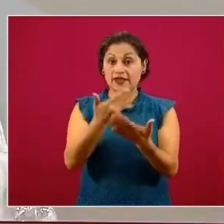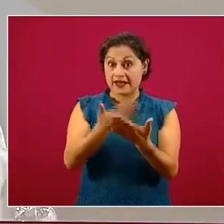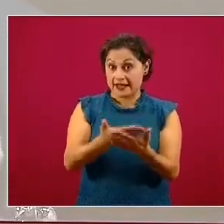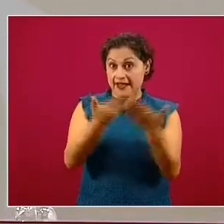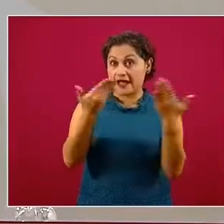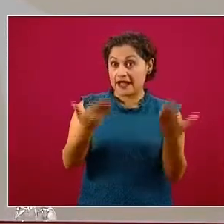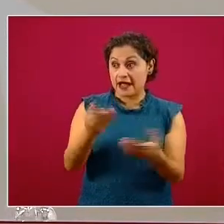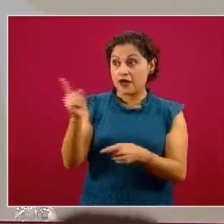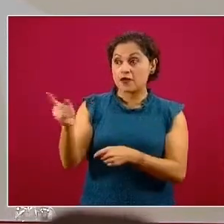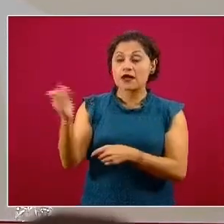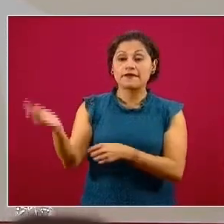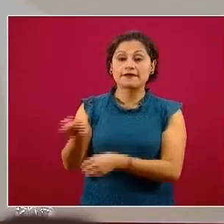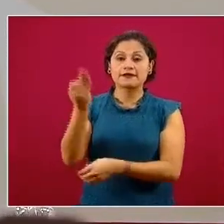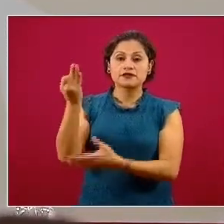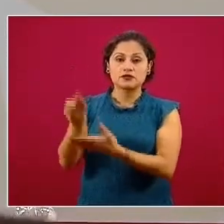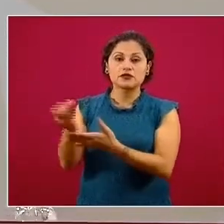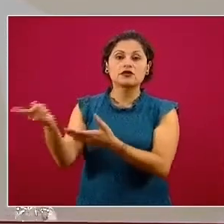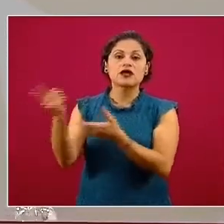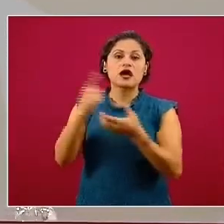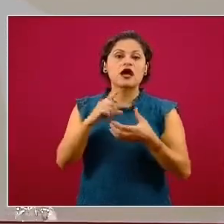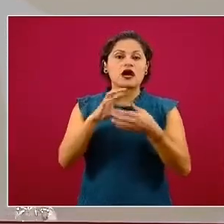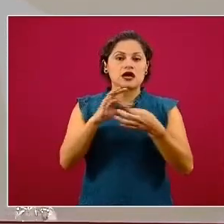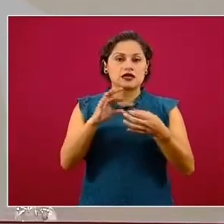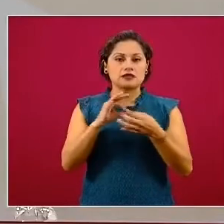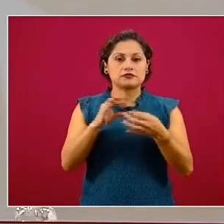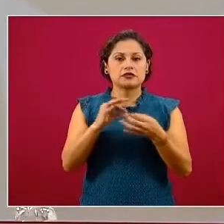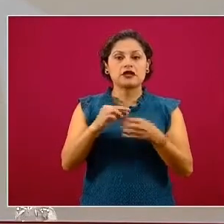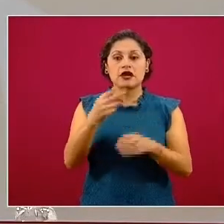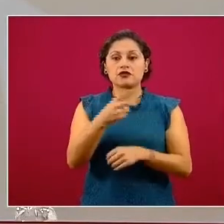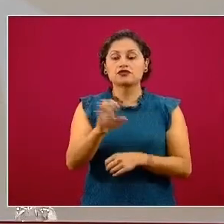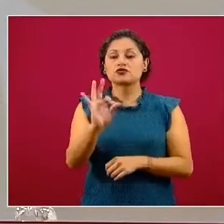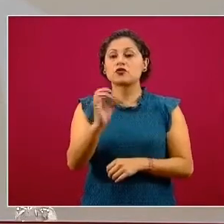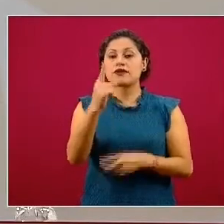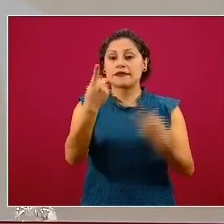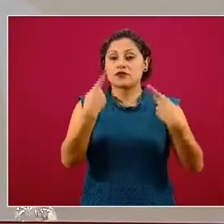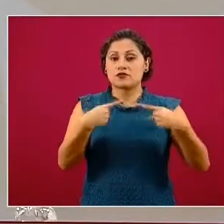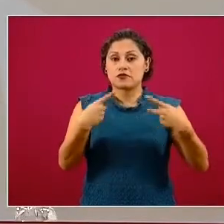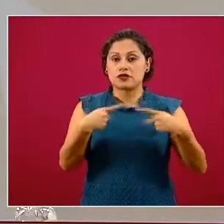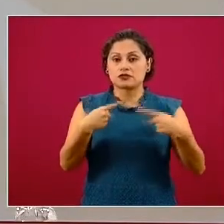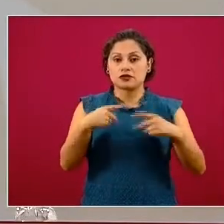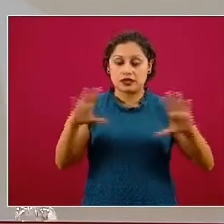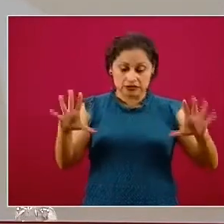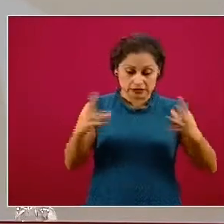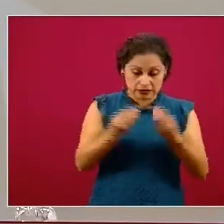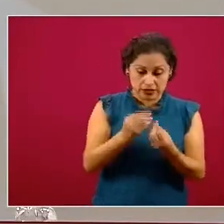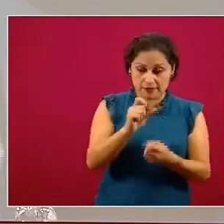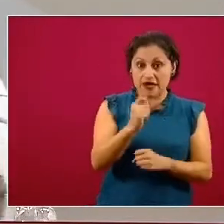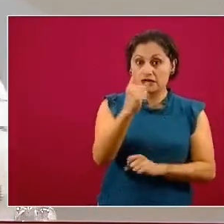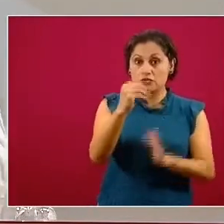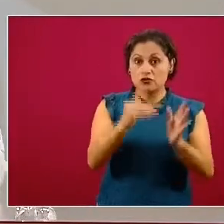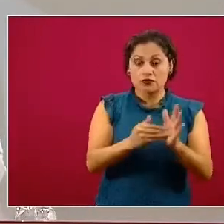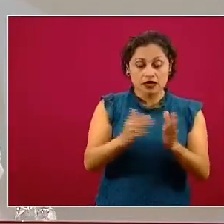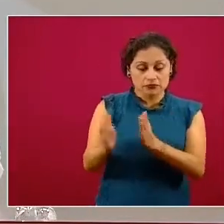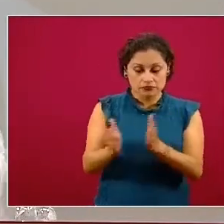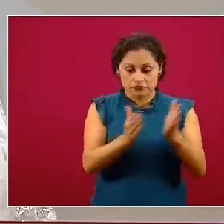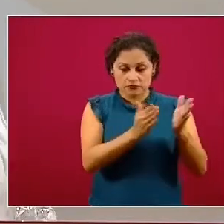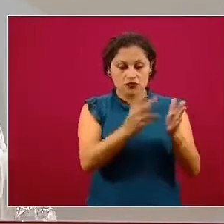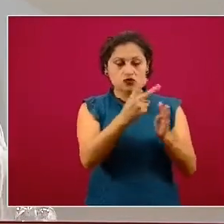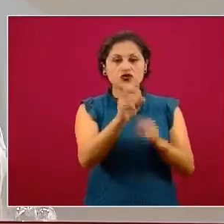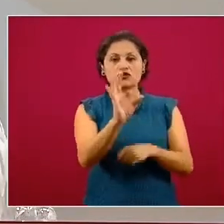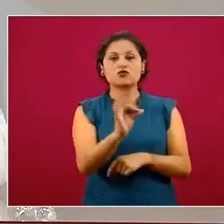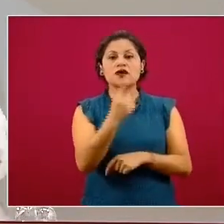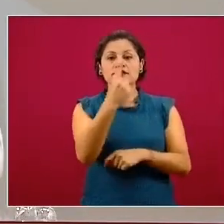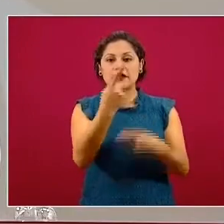Tesorería nos da esos datos de 241 personas de las 21 mil para que nosotros les podamos decir